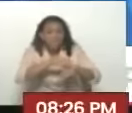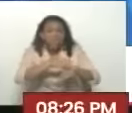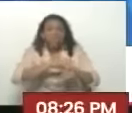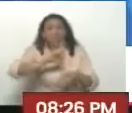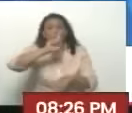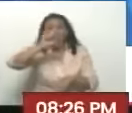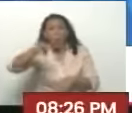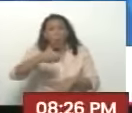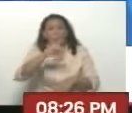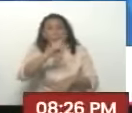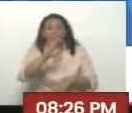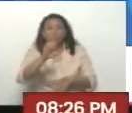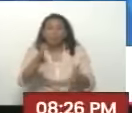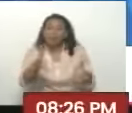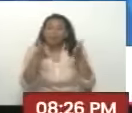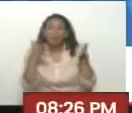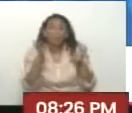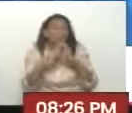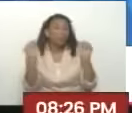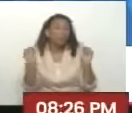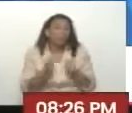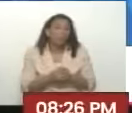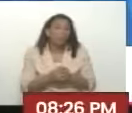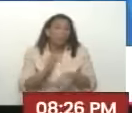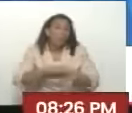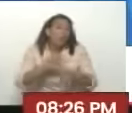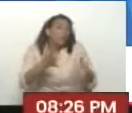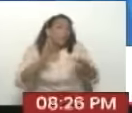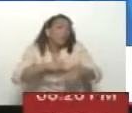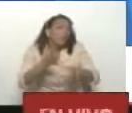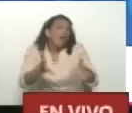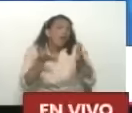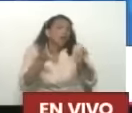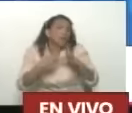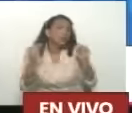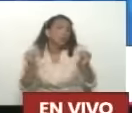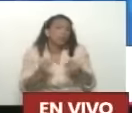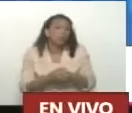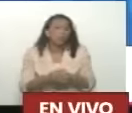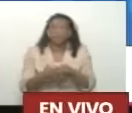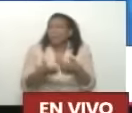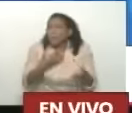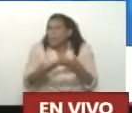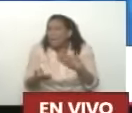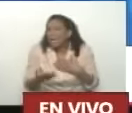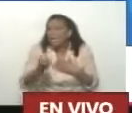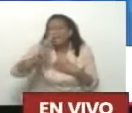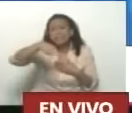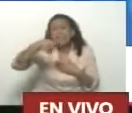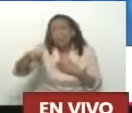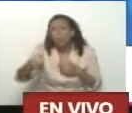Ganamos Todos ¿Por qué? Porque Independientemente